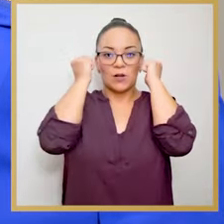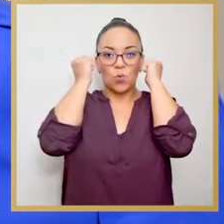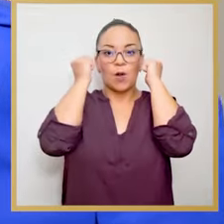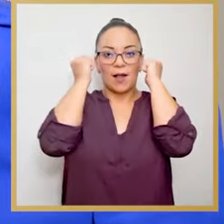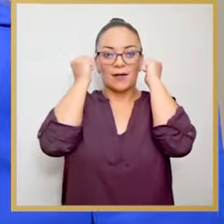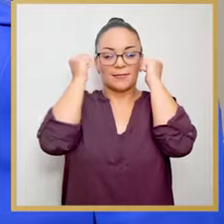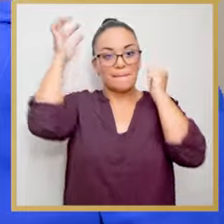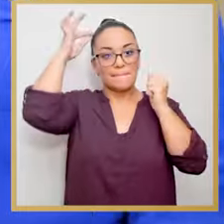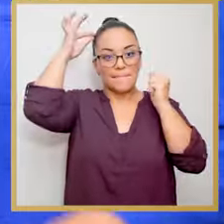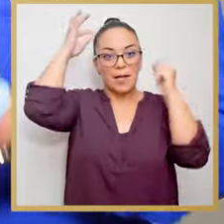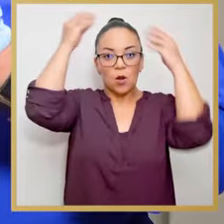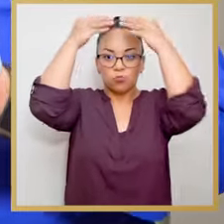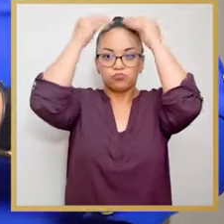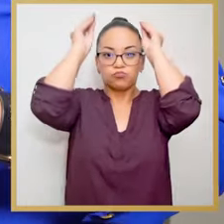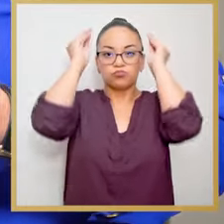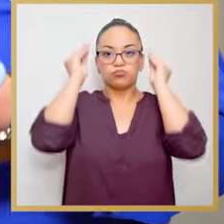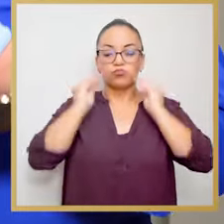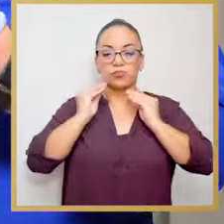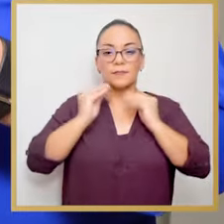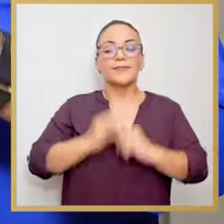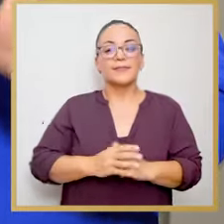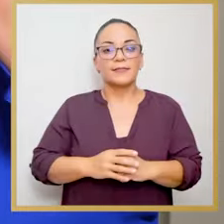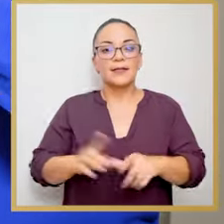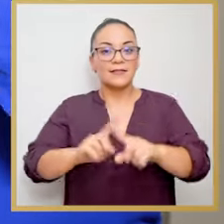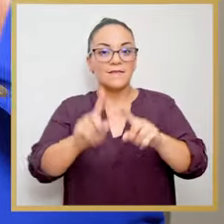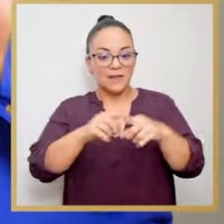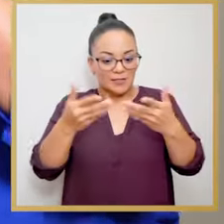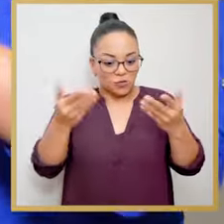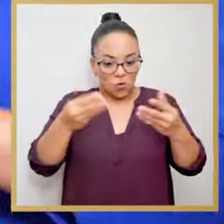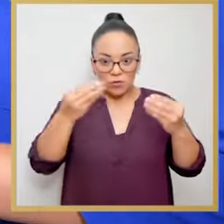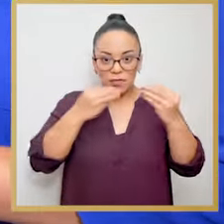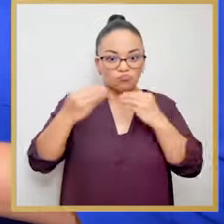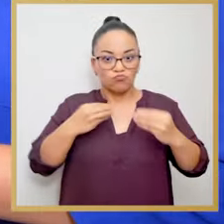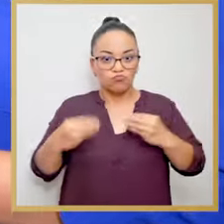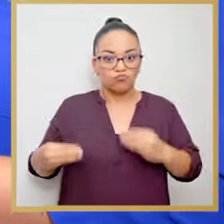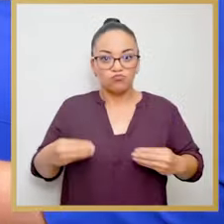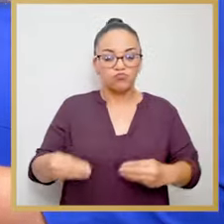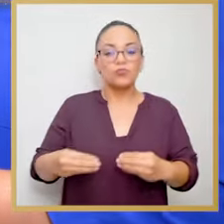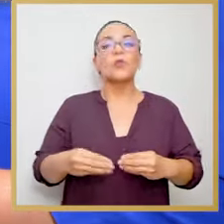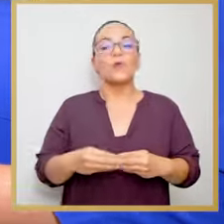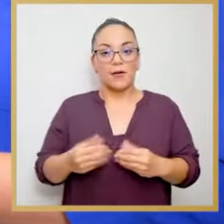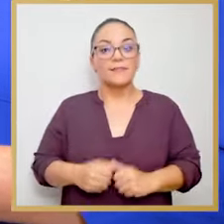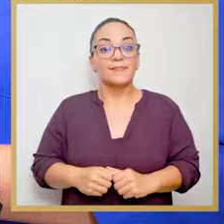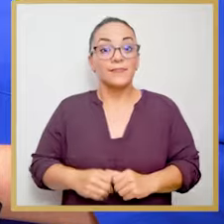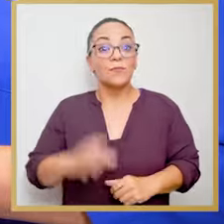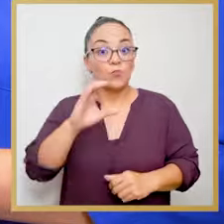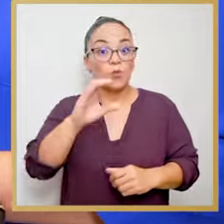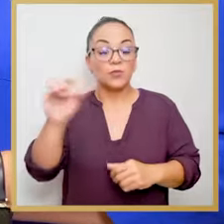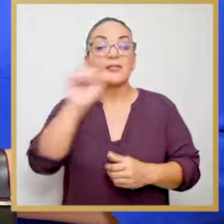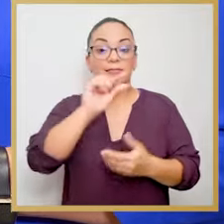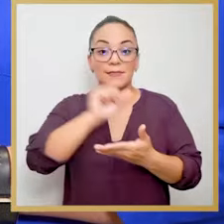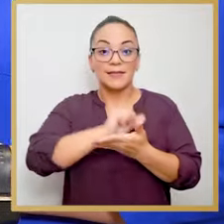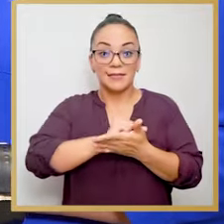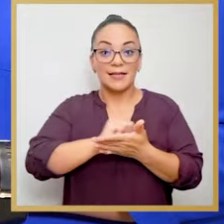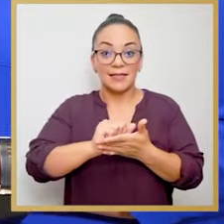se les ponen pelucas, ¿verdad? Y toda una serie de ornamentos propios de